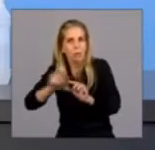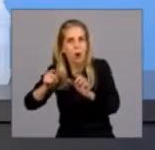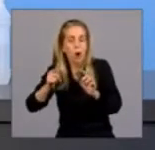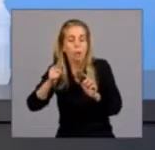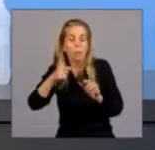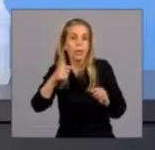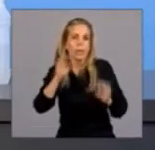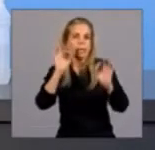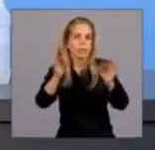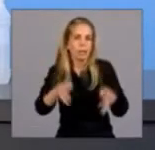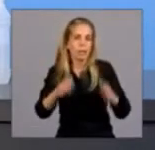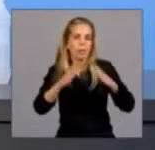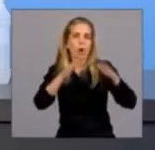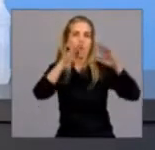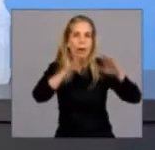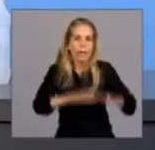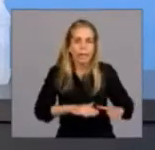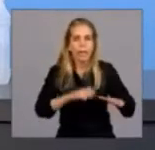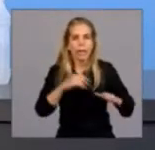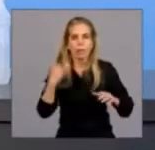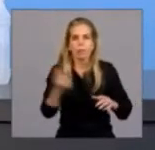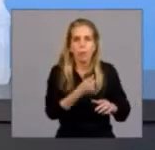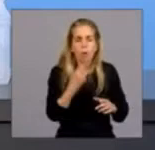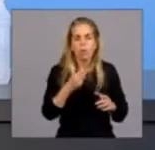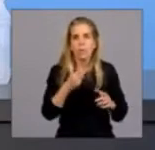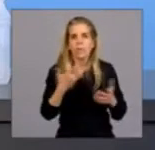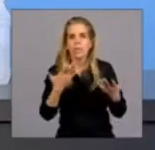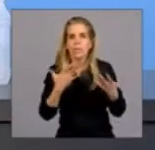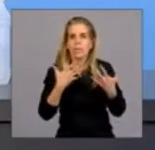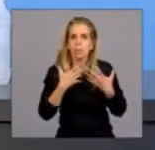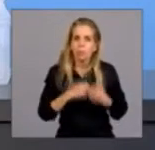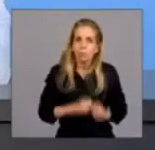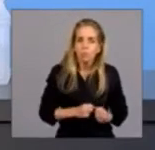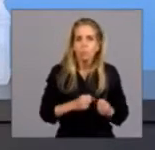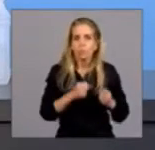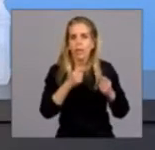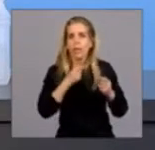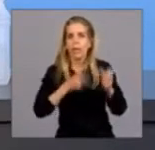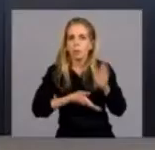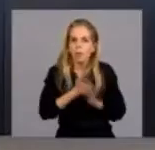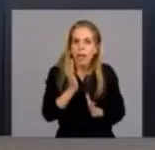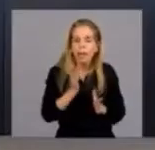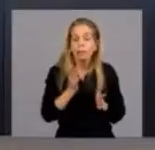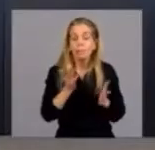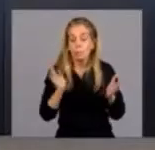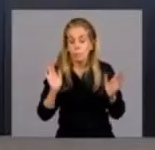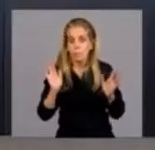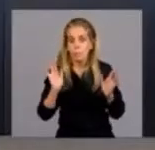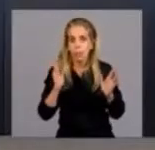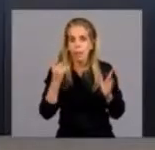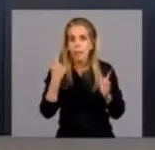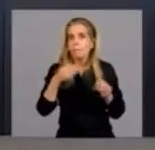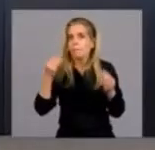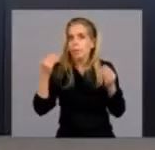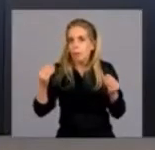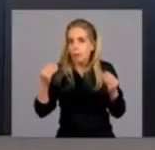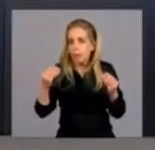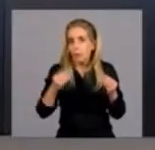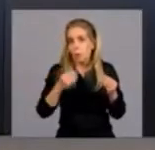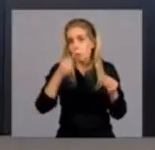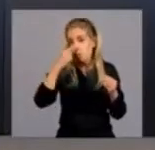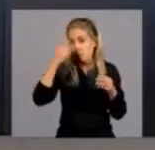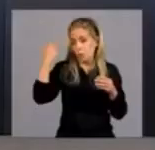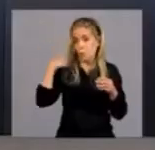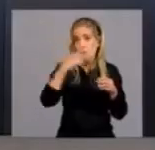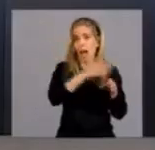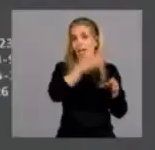que a todos nos afecta, que a todos nos complica. Ahora, ¿qué pasó de entonces al